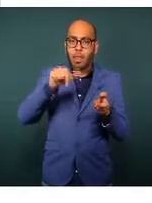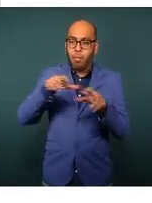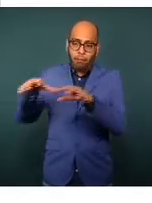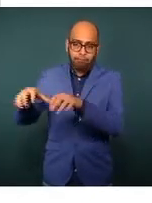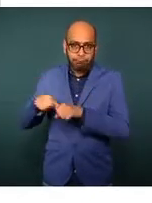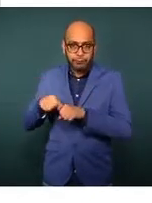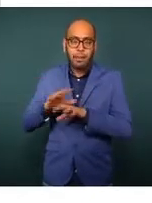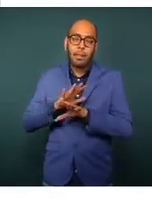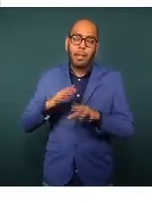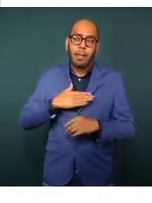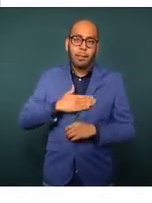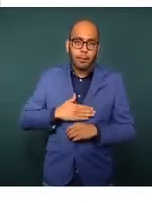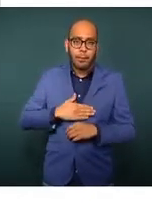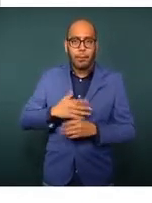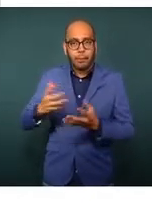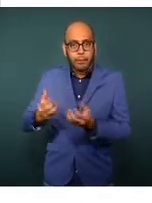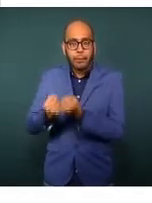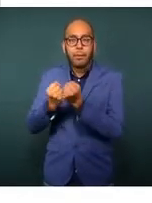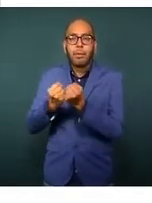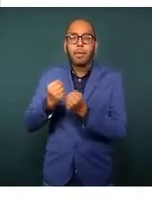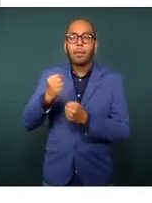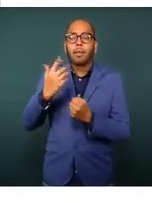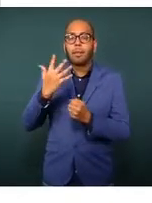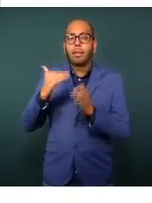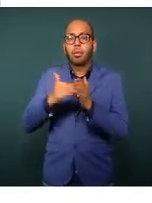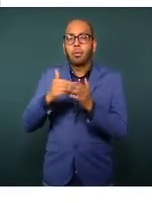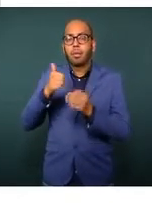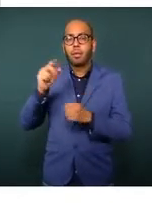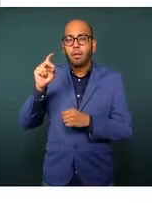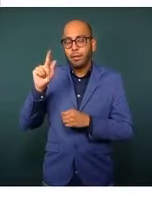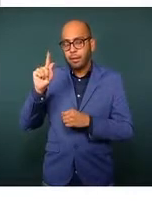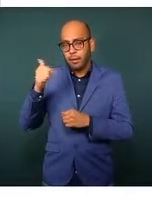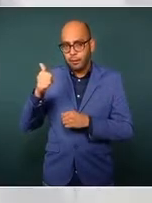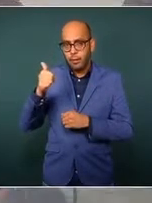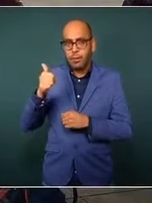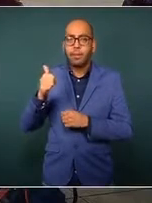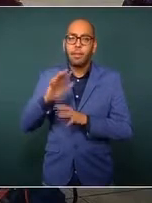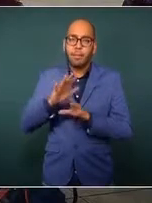576 recuperados.